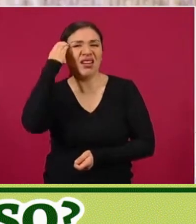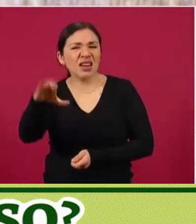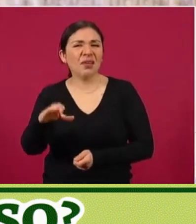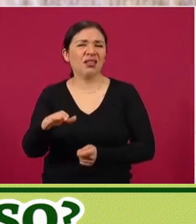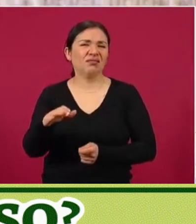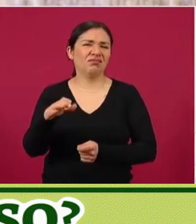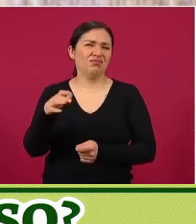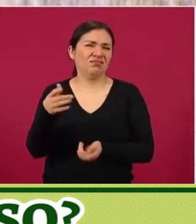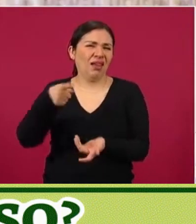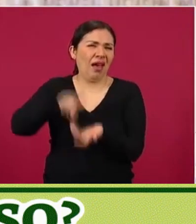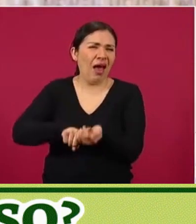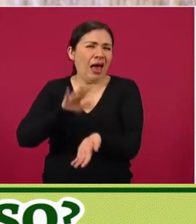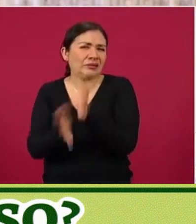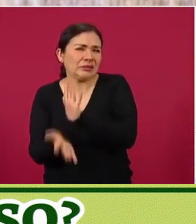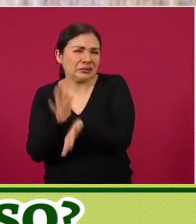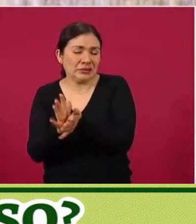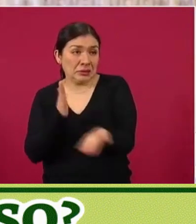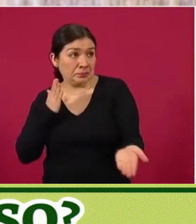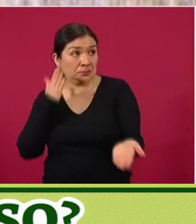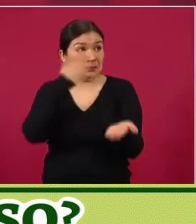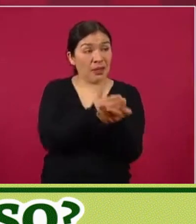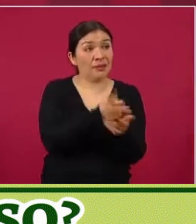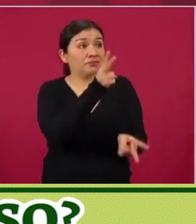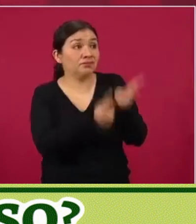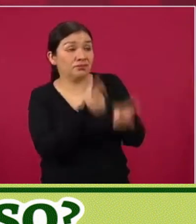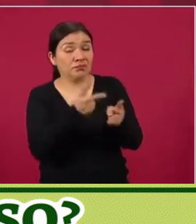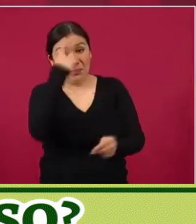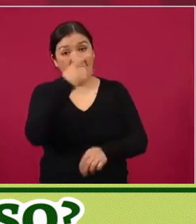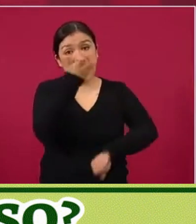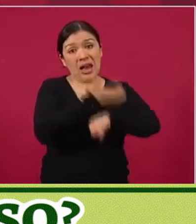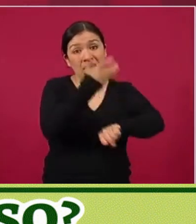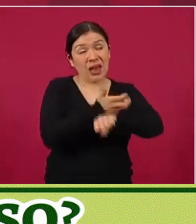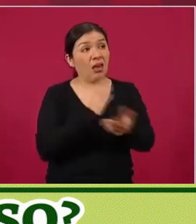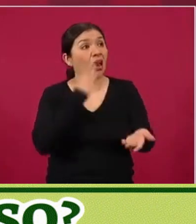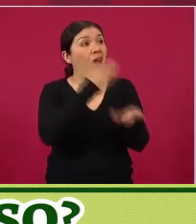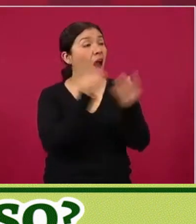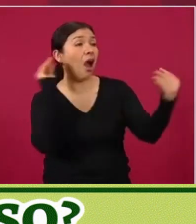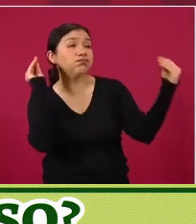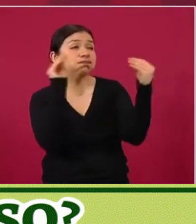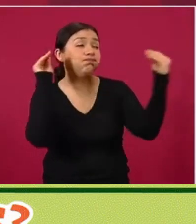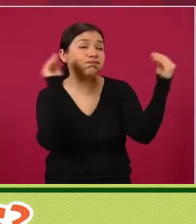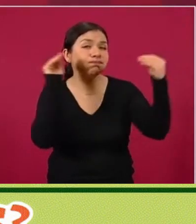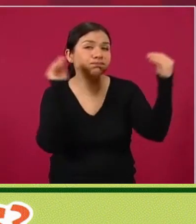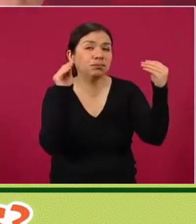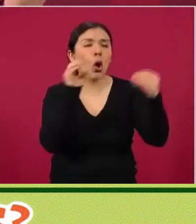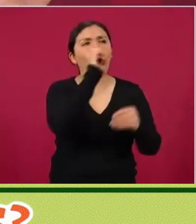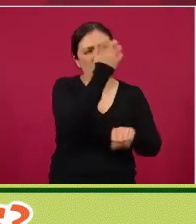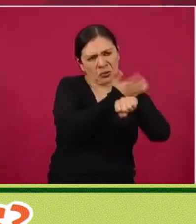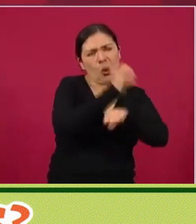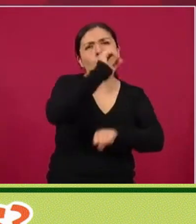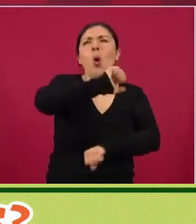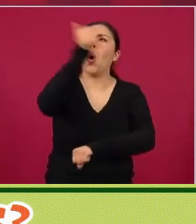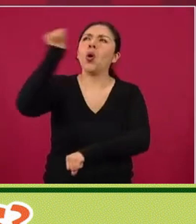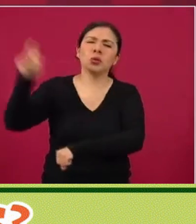a Estados Unidos o a otros países, pues qué dicen,